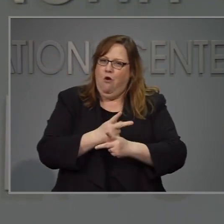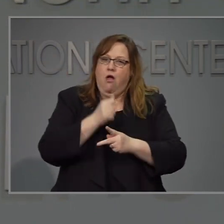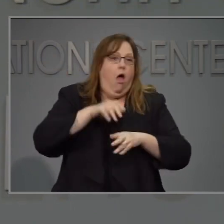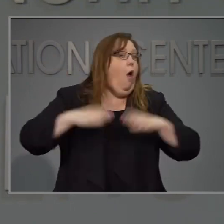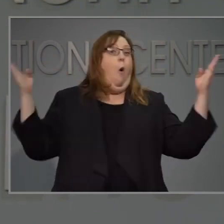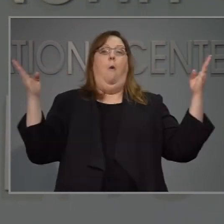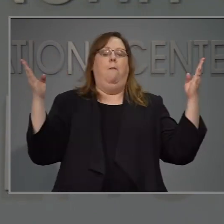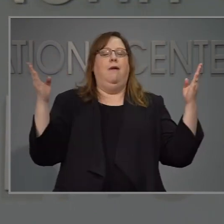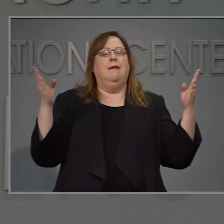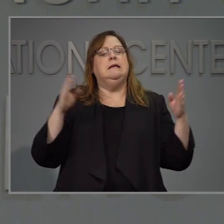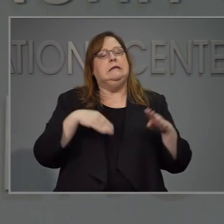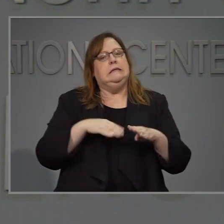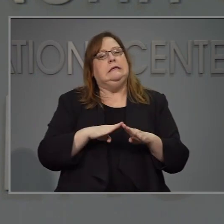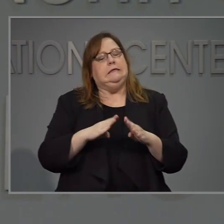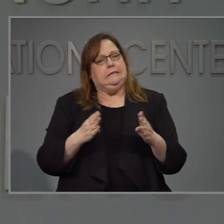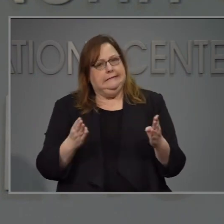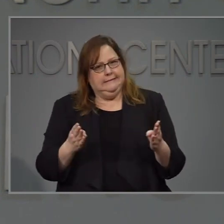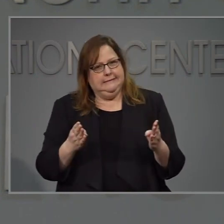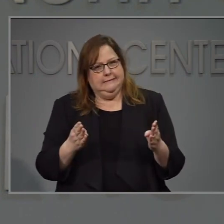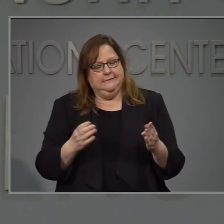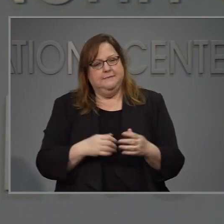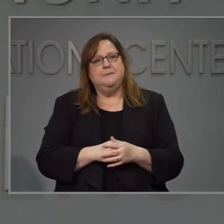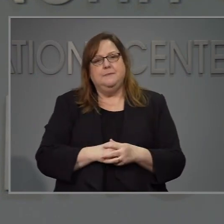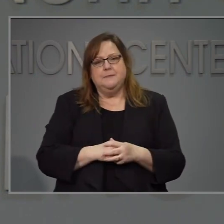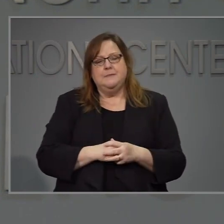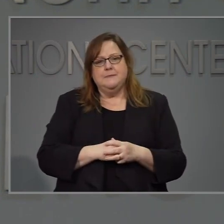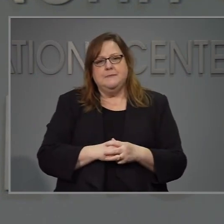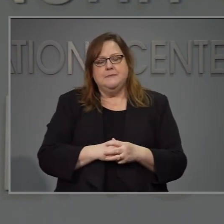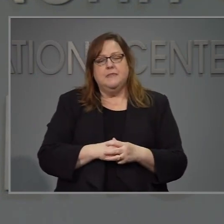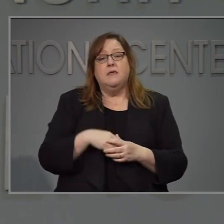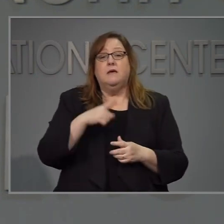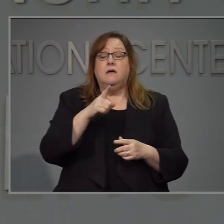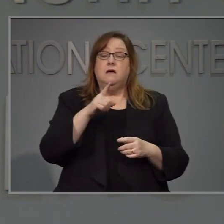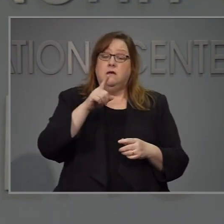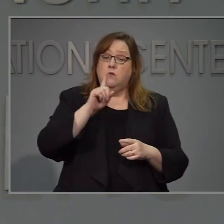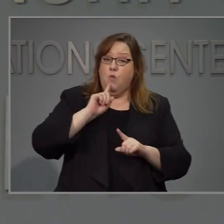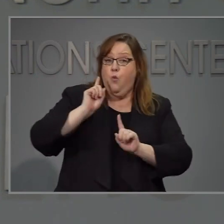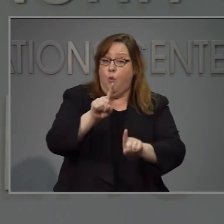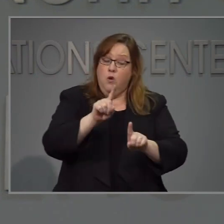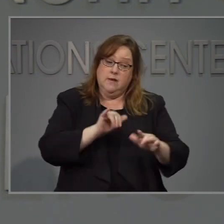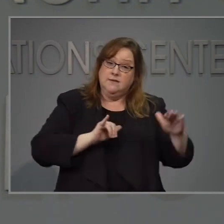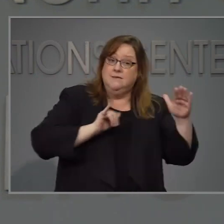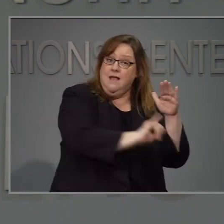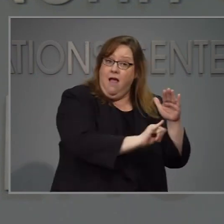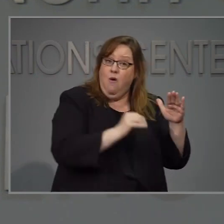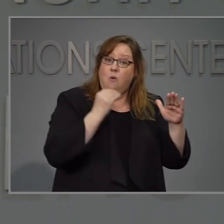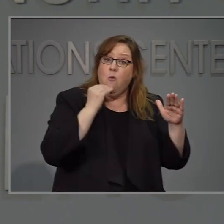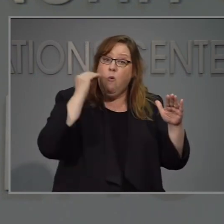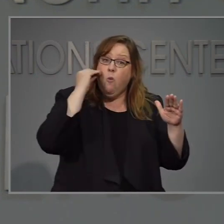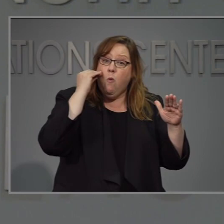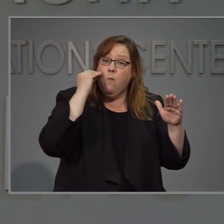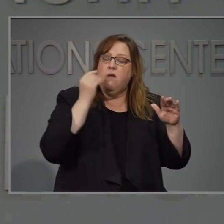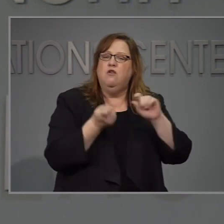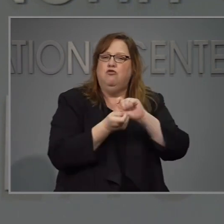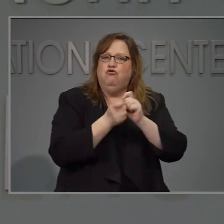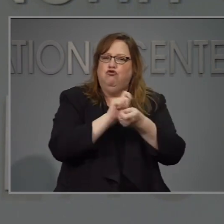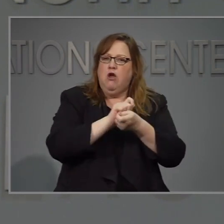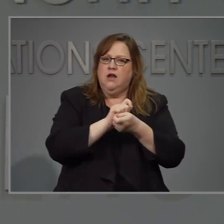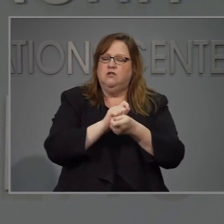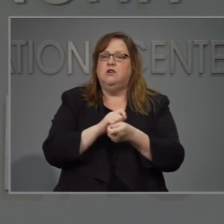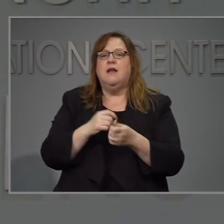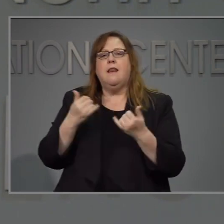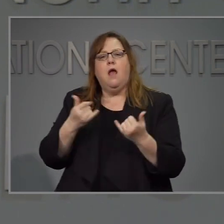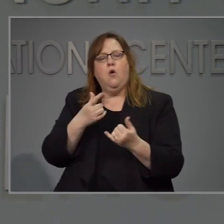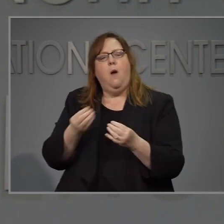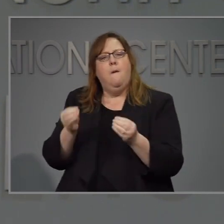originalmente habíamos planeado y aún cuando estoy eliminando la orden de permanecer en casa estamos cambiando a una